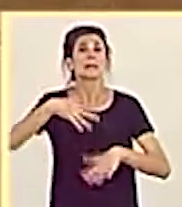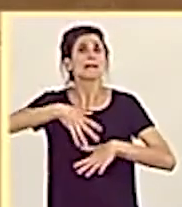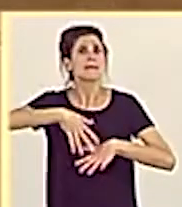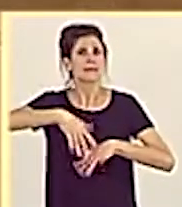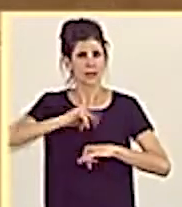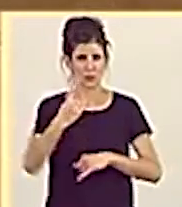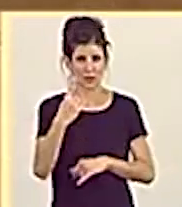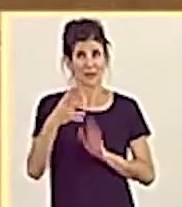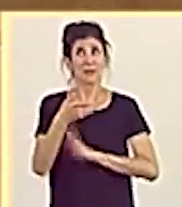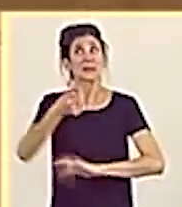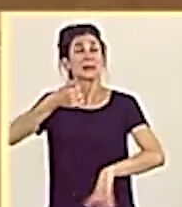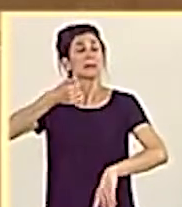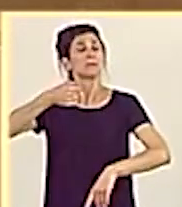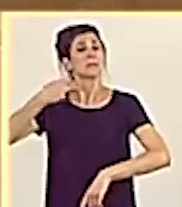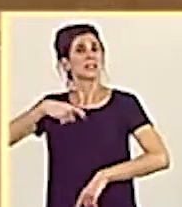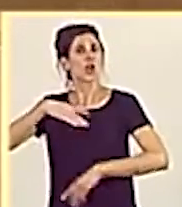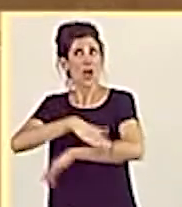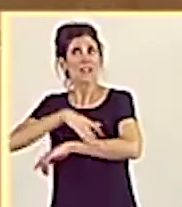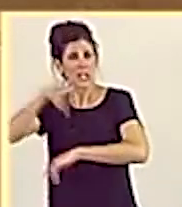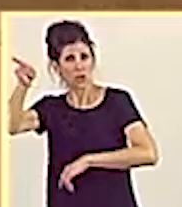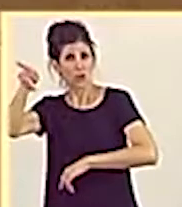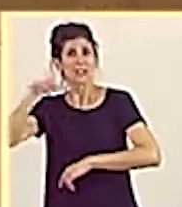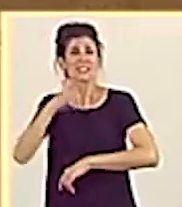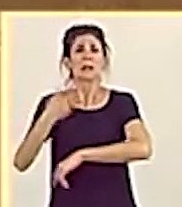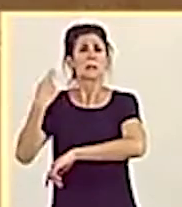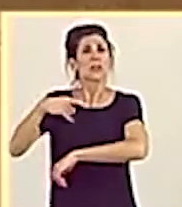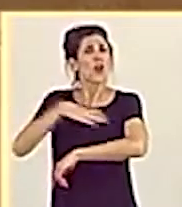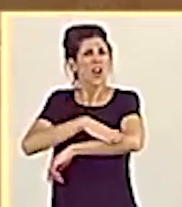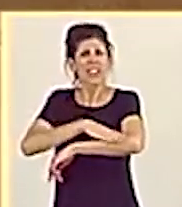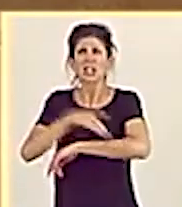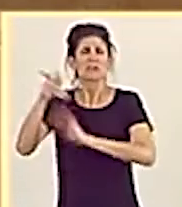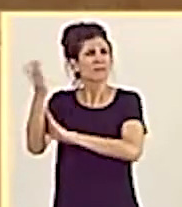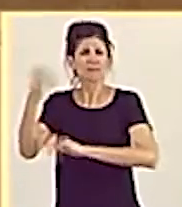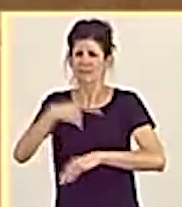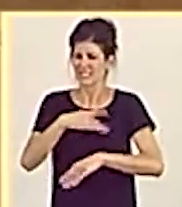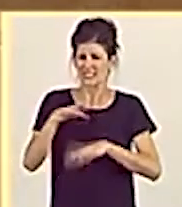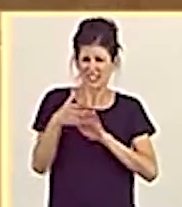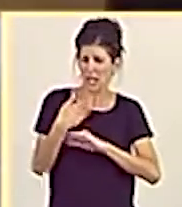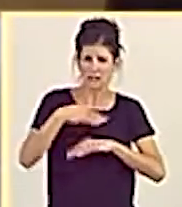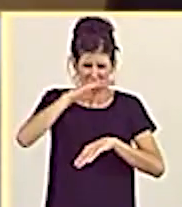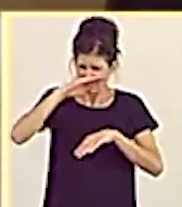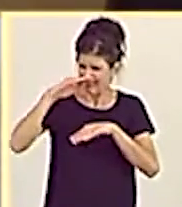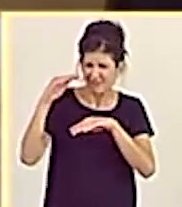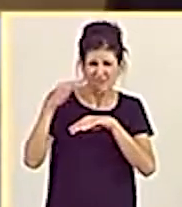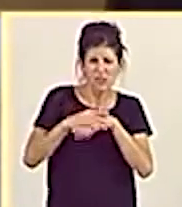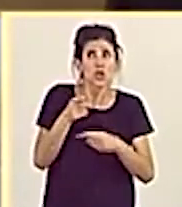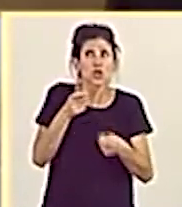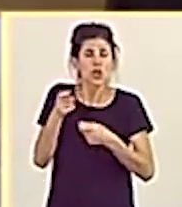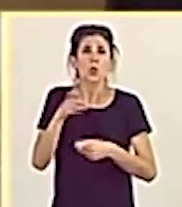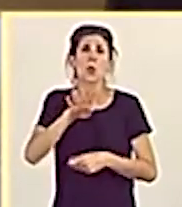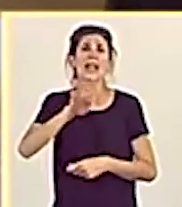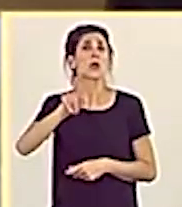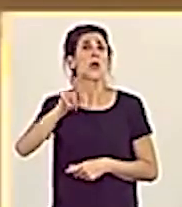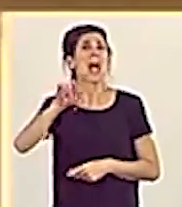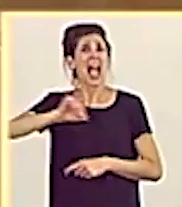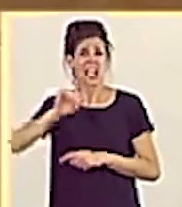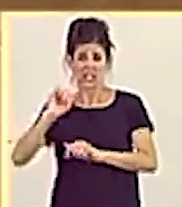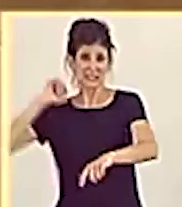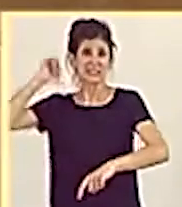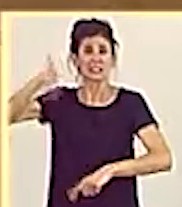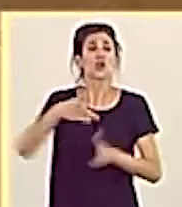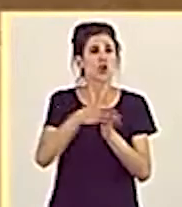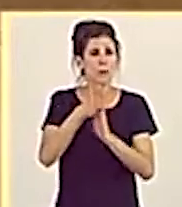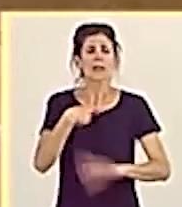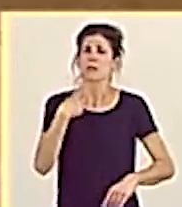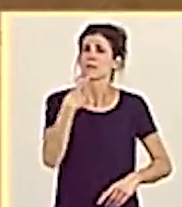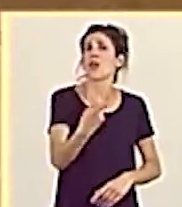por parte del presidente del Gobierno. Es el presidente del Gobierno más sometido a control en 41 años. Se lo dije a su compañera el otro día y